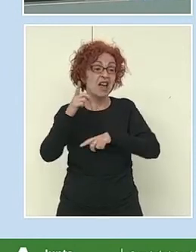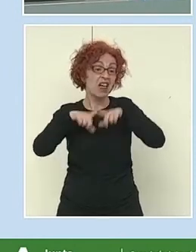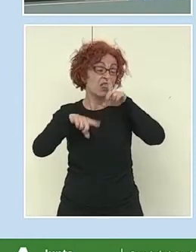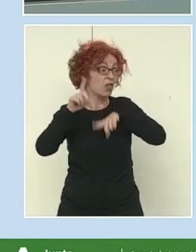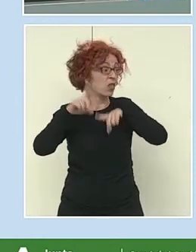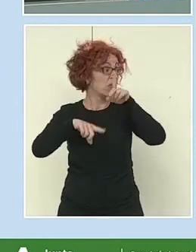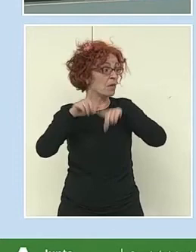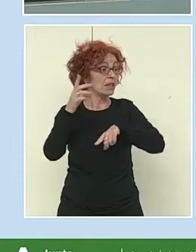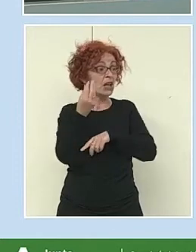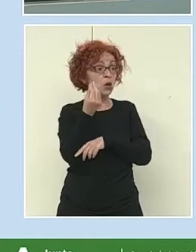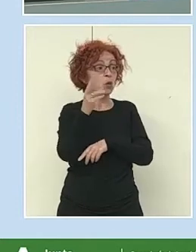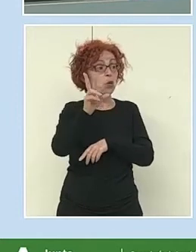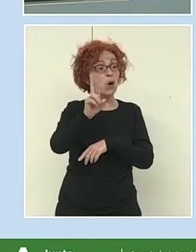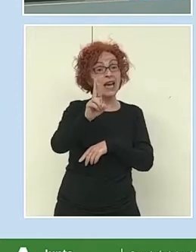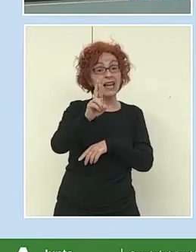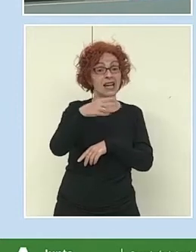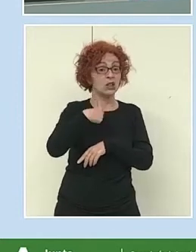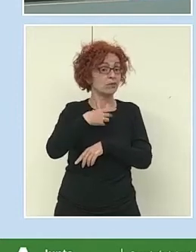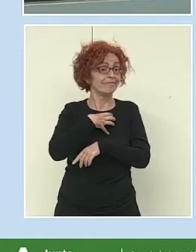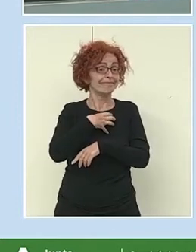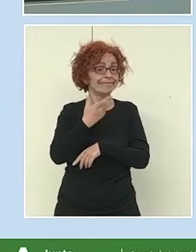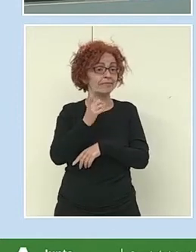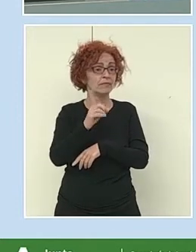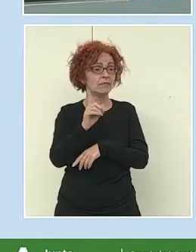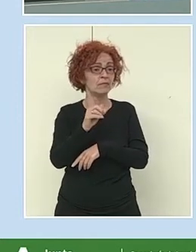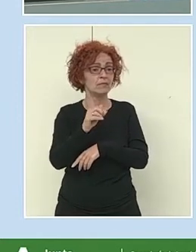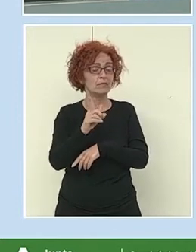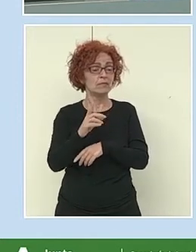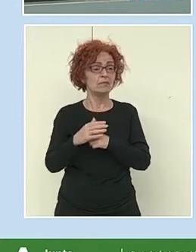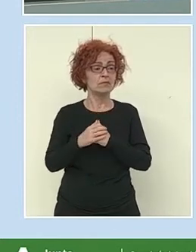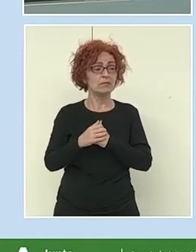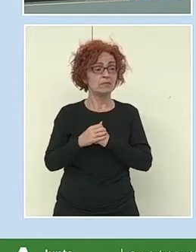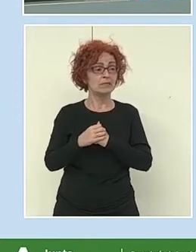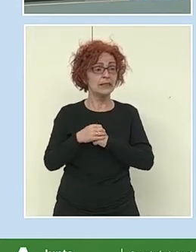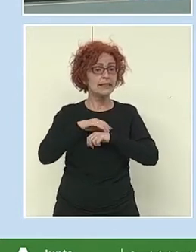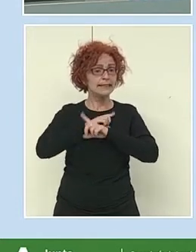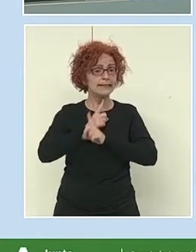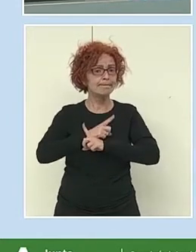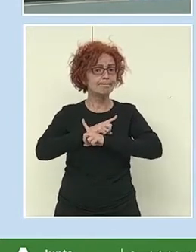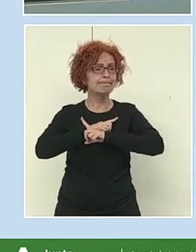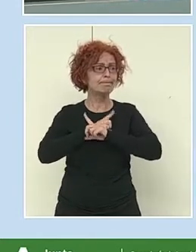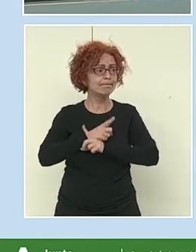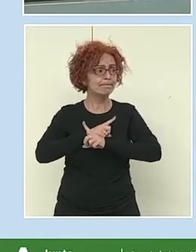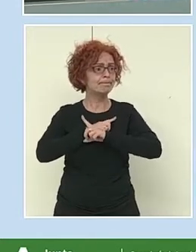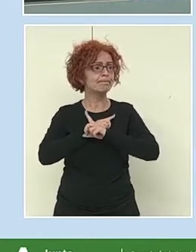¿Por el QR dicen? Un momentito. Sí, como no quiero perder.